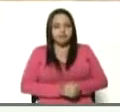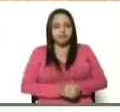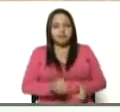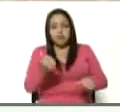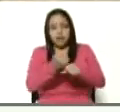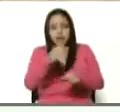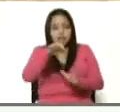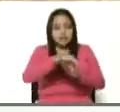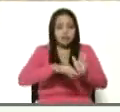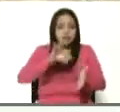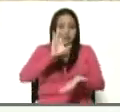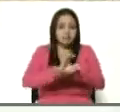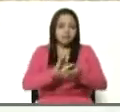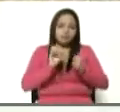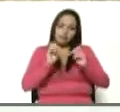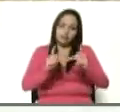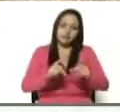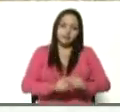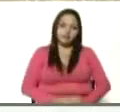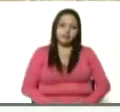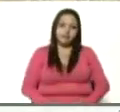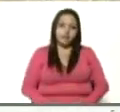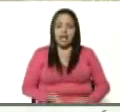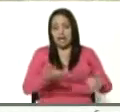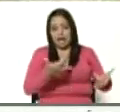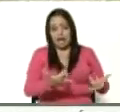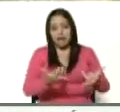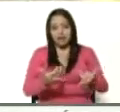agrourbana. Bueno, estamos en el Junquito,